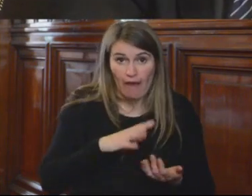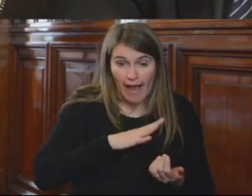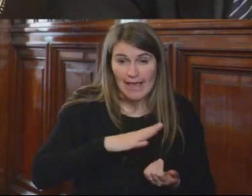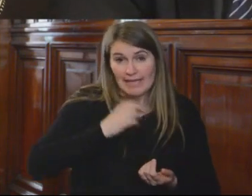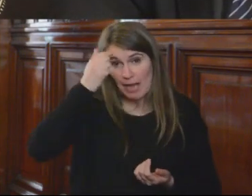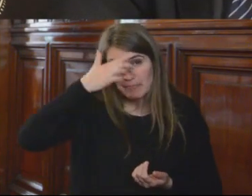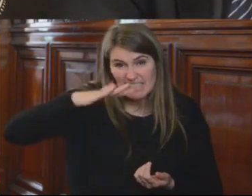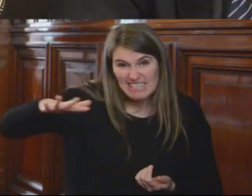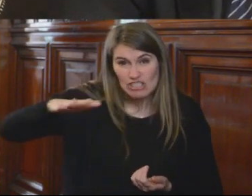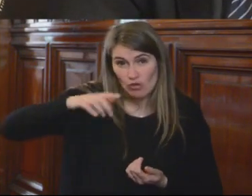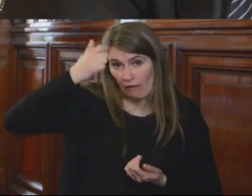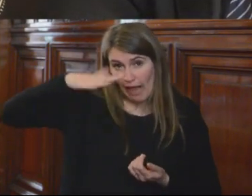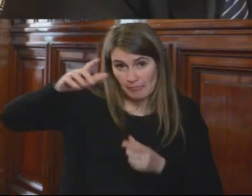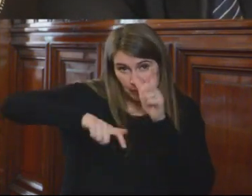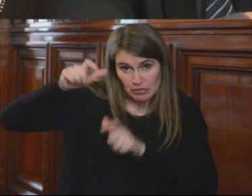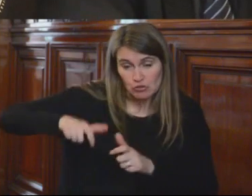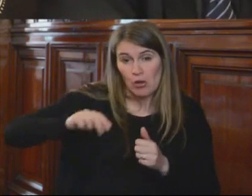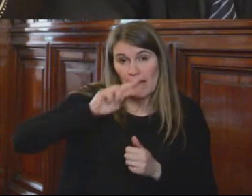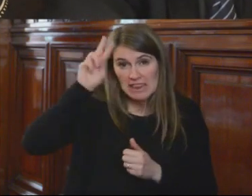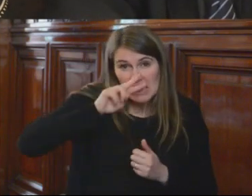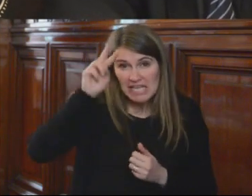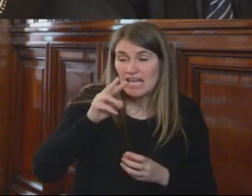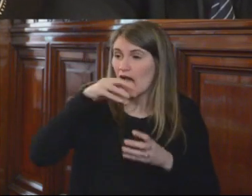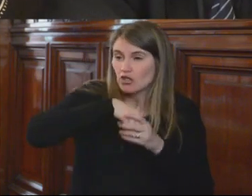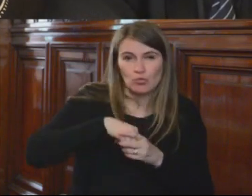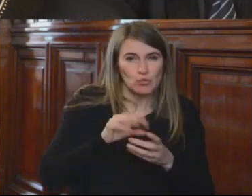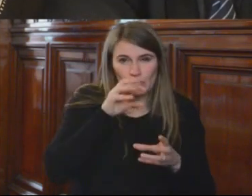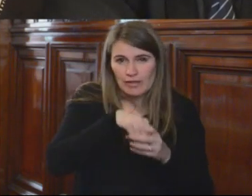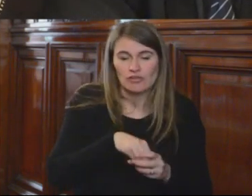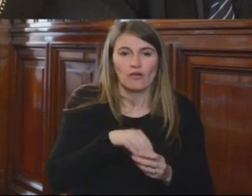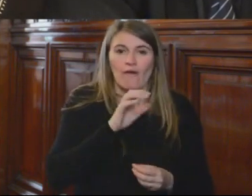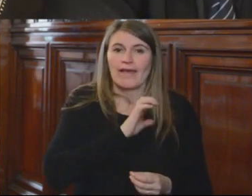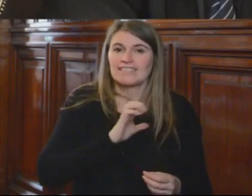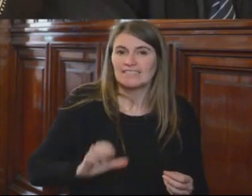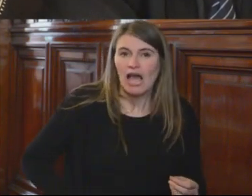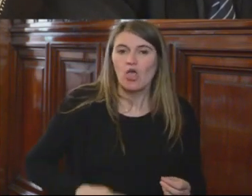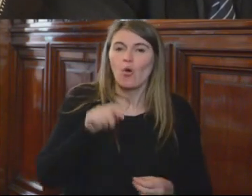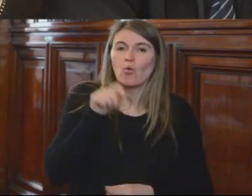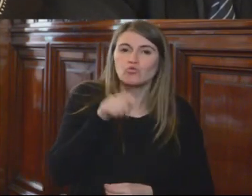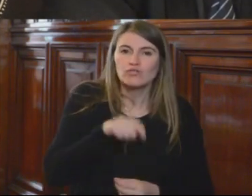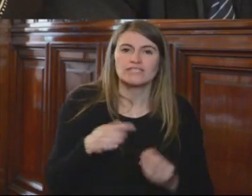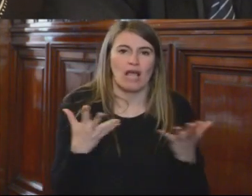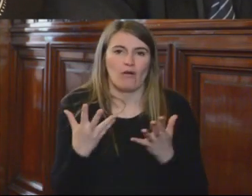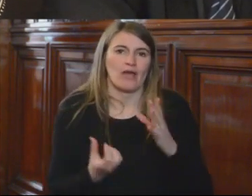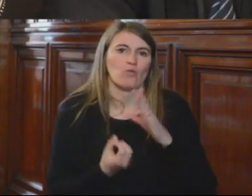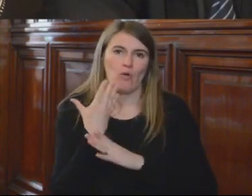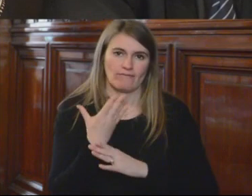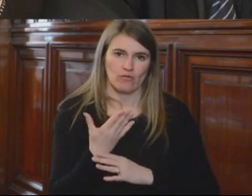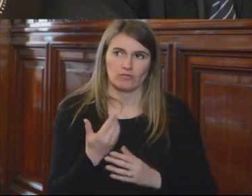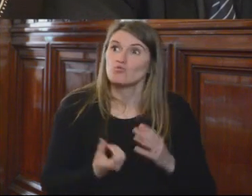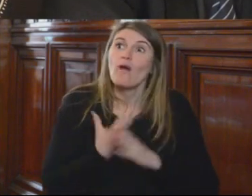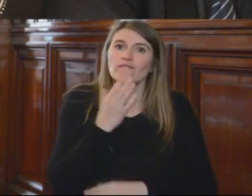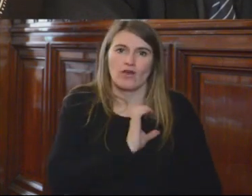el mismo nivel que la justicia ordinaria, los parámetros de Estado y de justicia son otros, hay una refundación de un nuevo Estado.